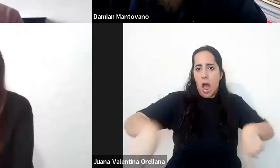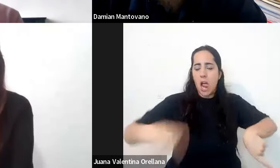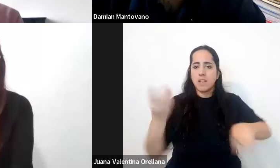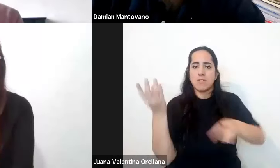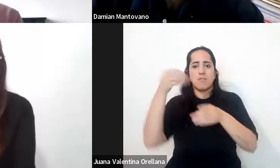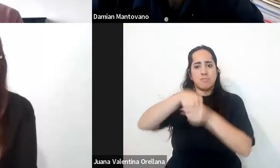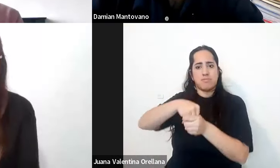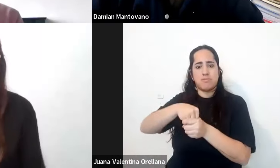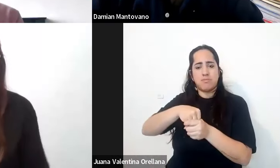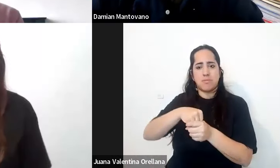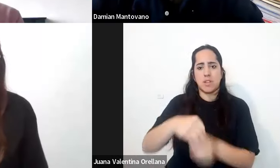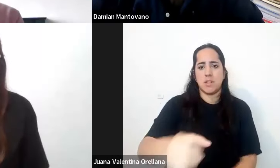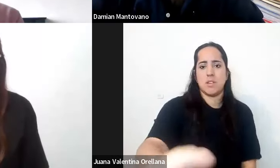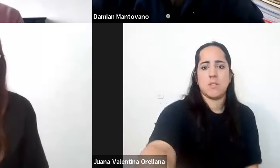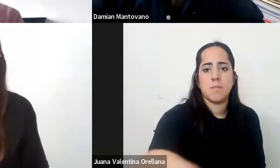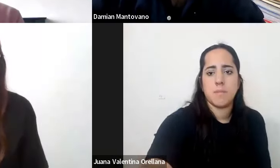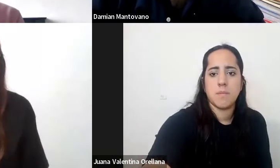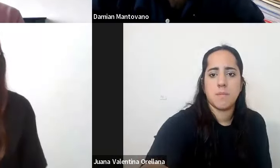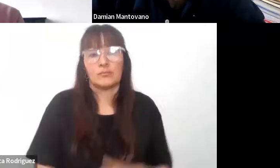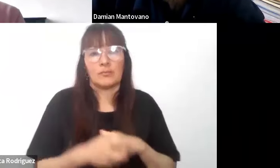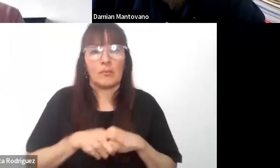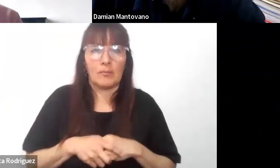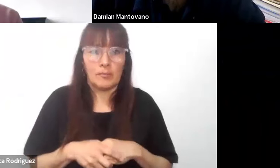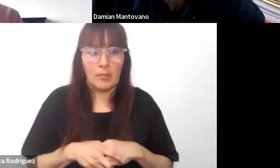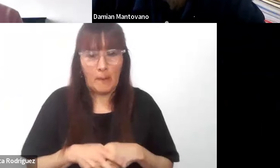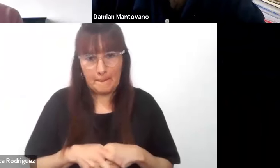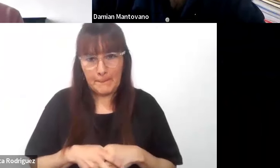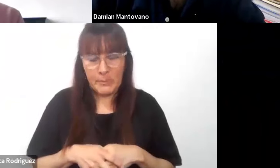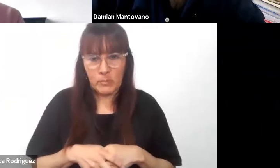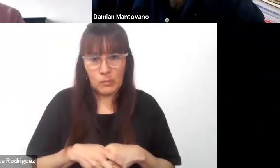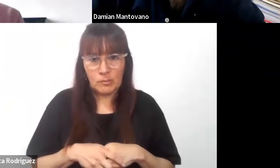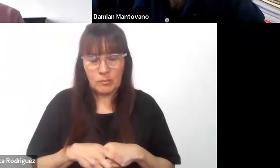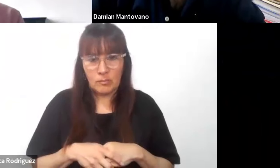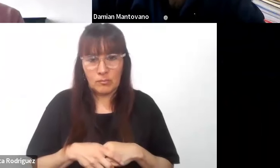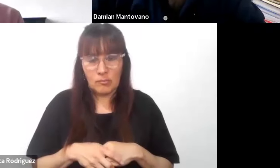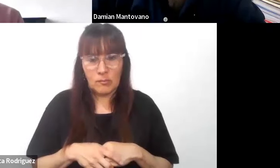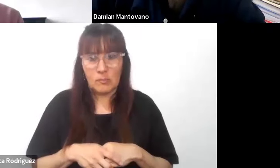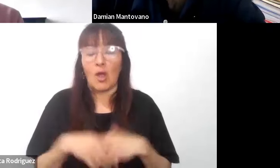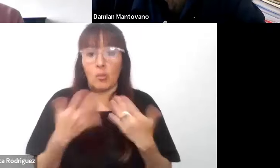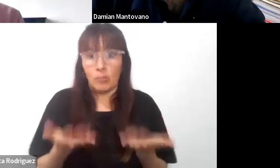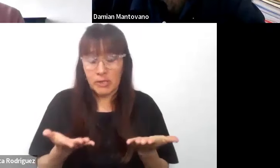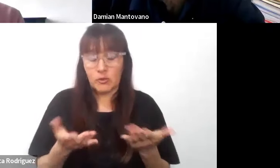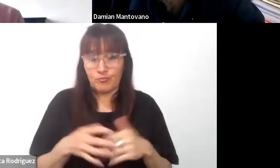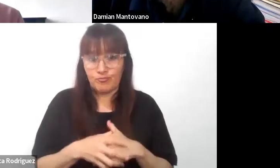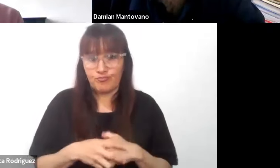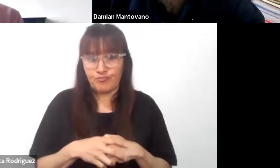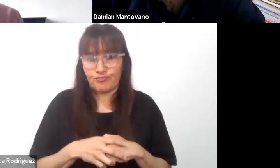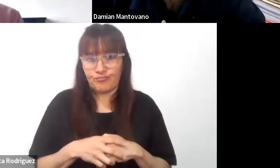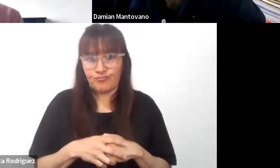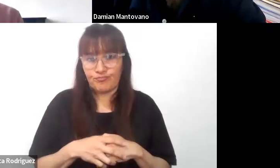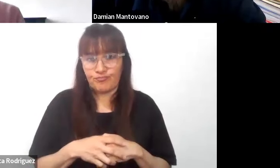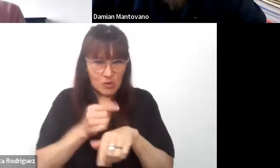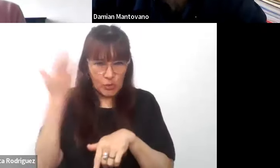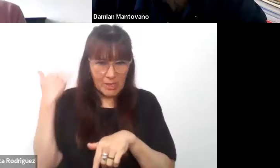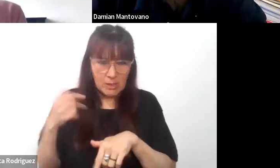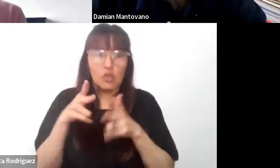que intervienen en las trayectorias educativas de las personas con discapacidad por eso inicié hace un ratito diciendo bueno